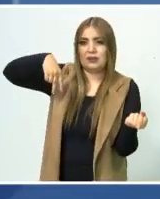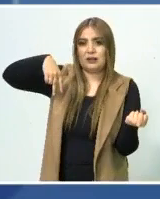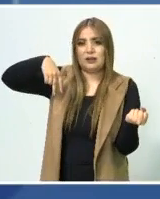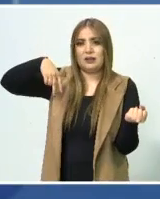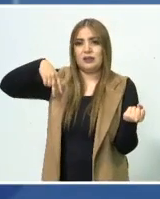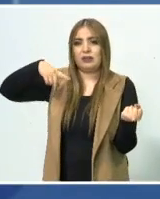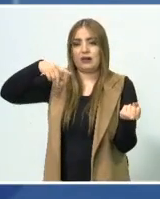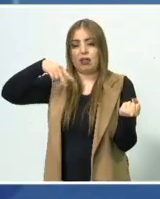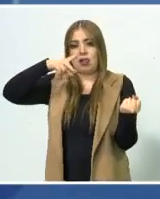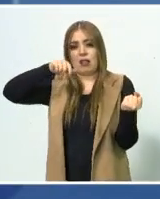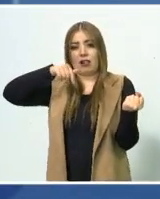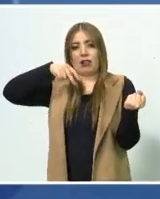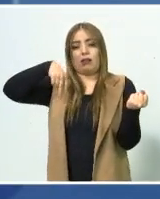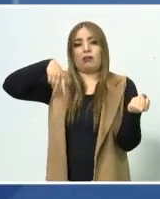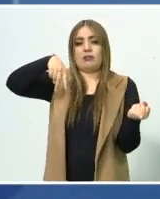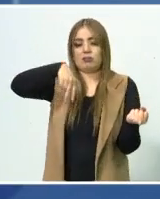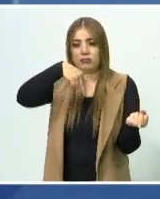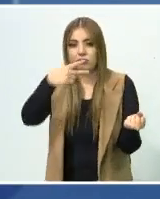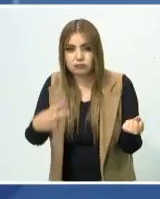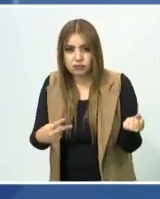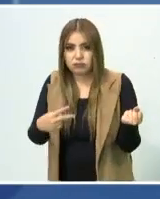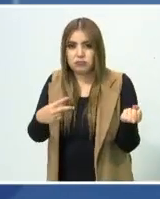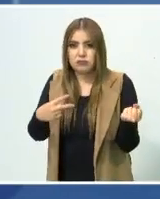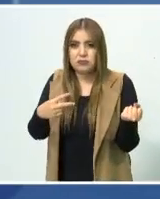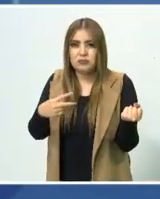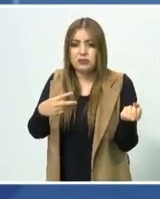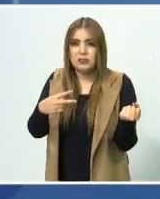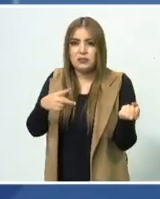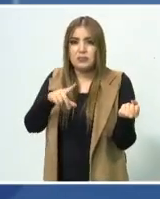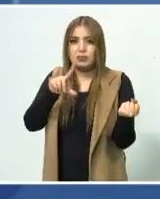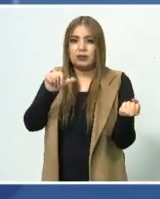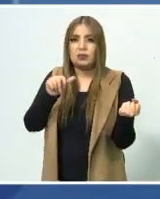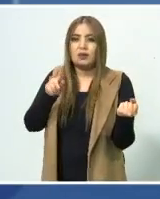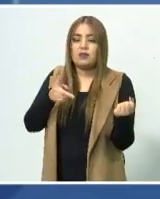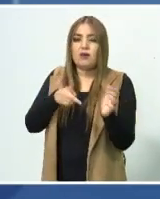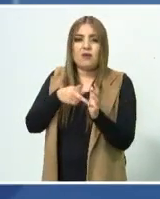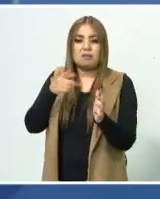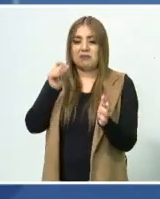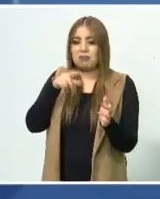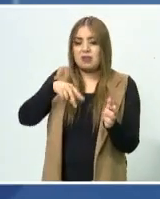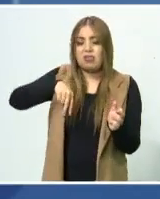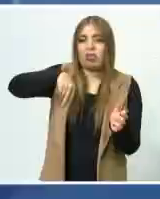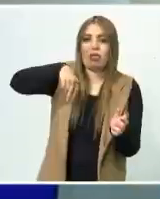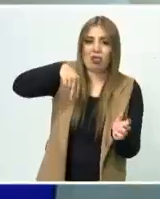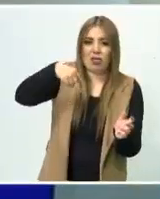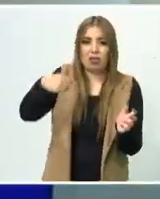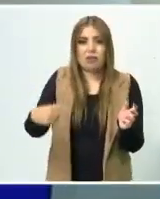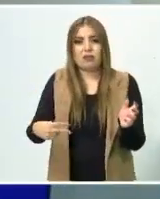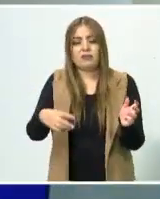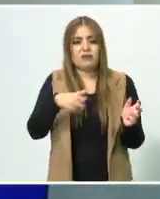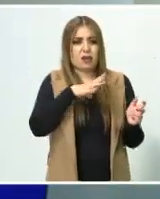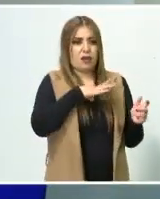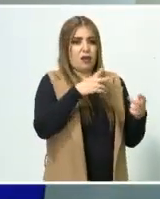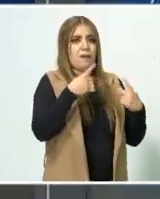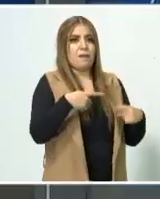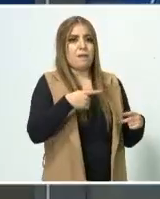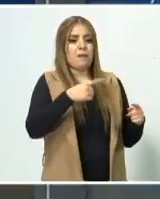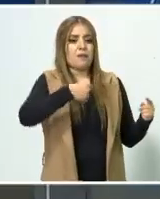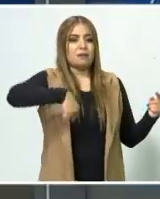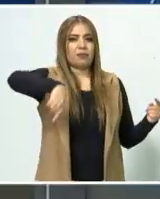debilidad me caía. Y así iba, me levantaba y me caía. ¿Había gente cerca de